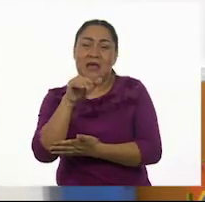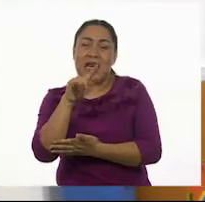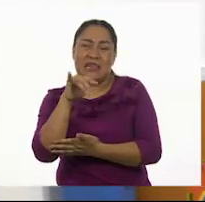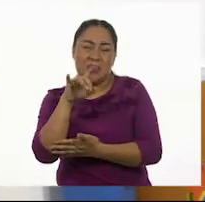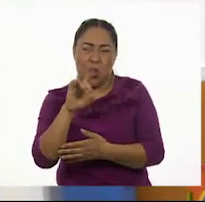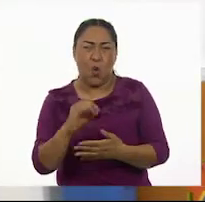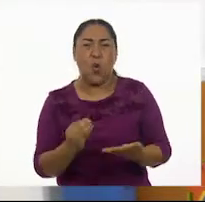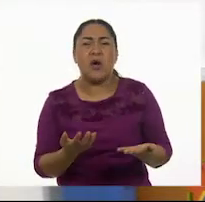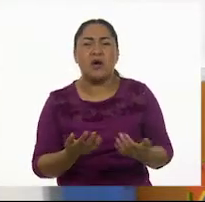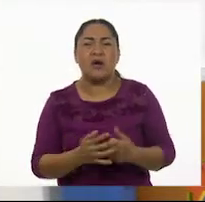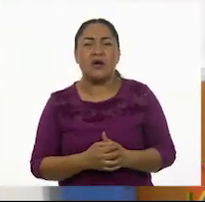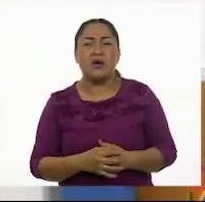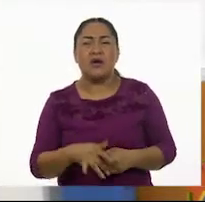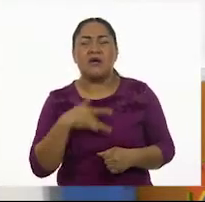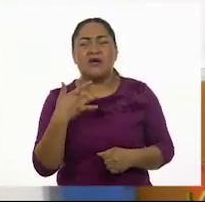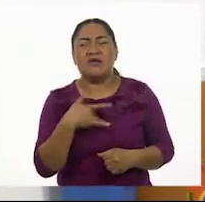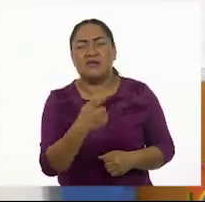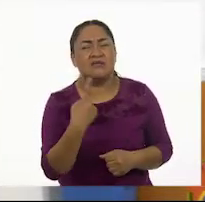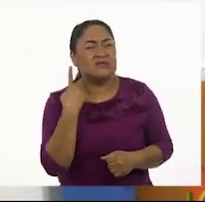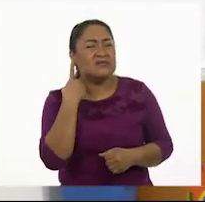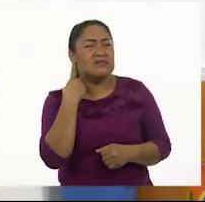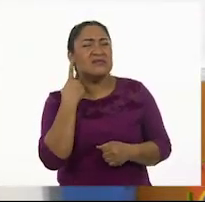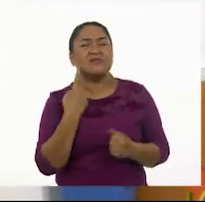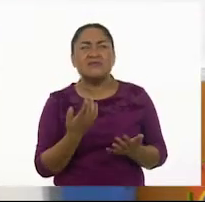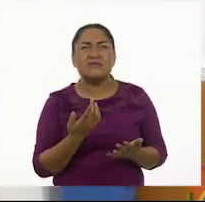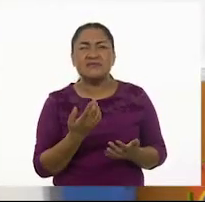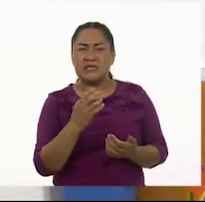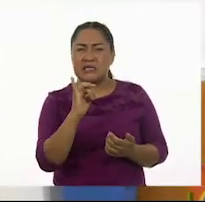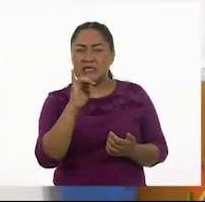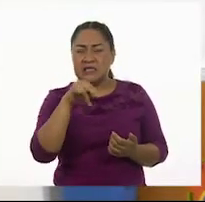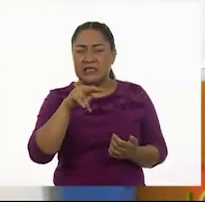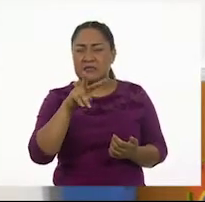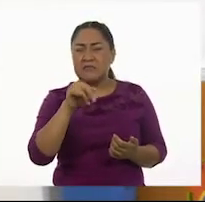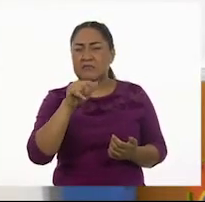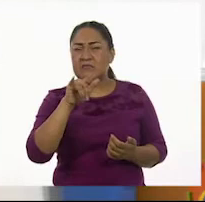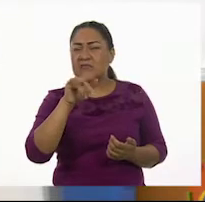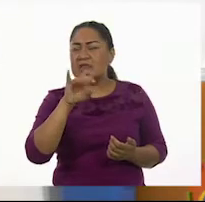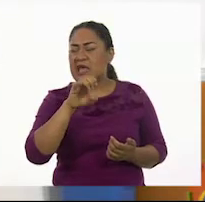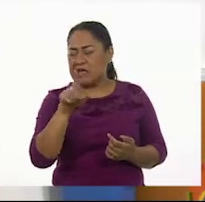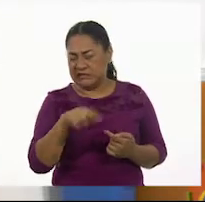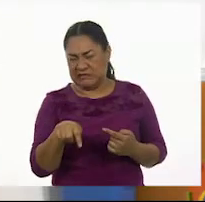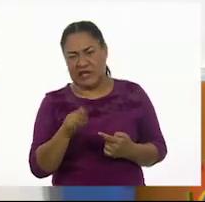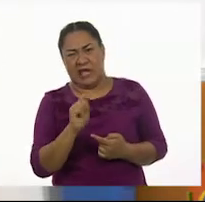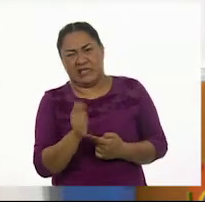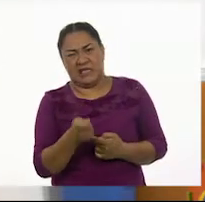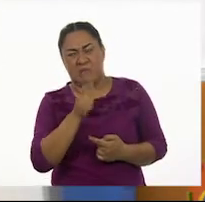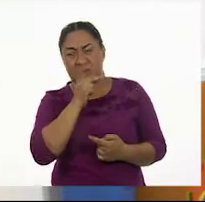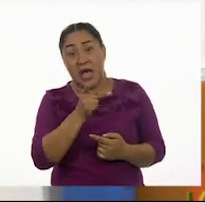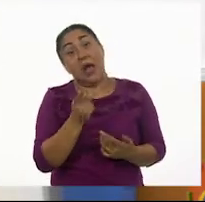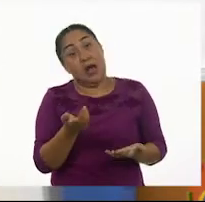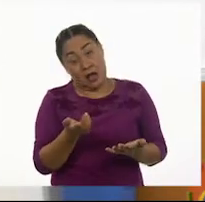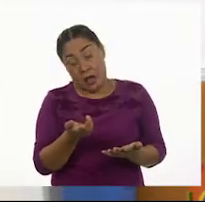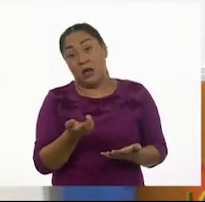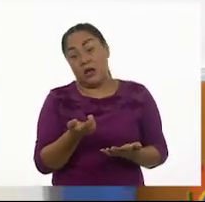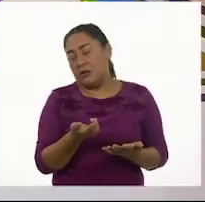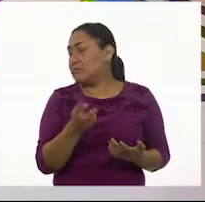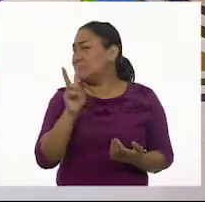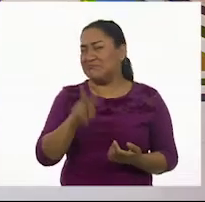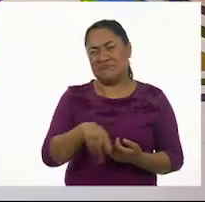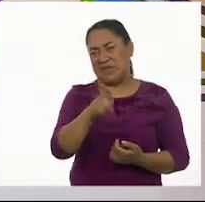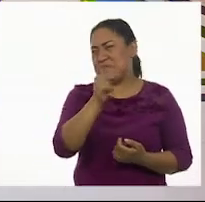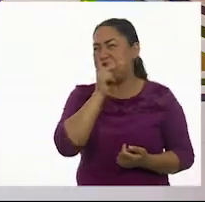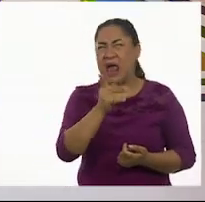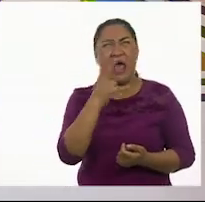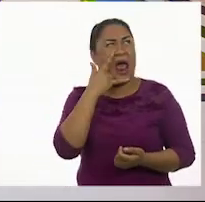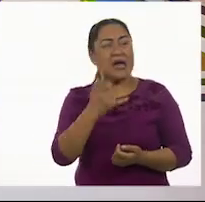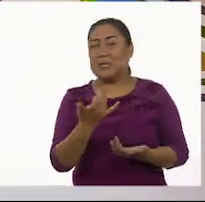Niñas y niños, ¿saben invalidez o inválido? ¿Qué será? Creo que no todos, entonces vamos a checar. No sé, es rara